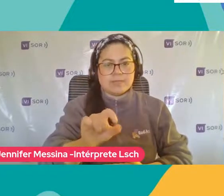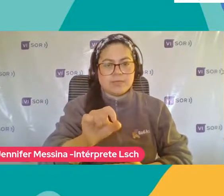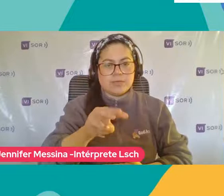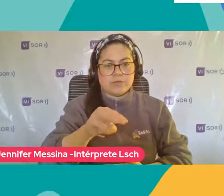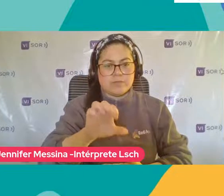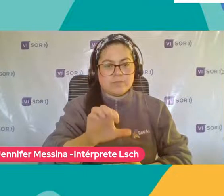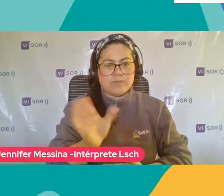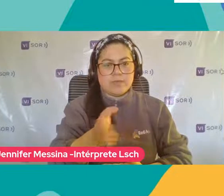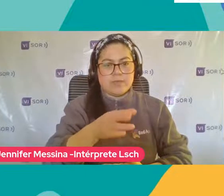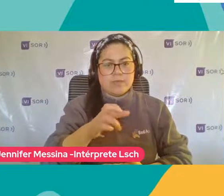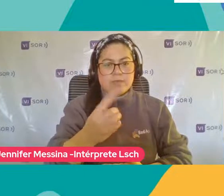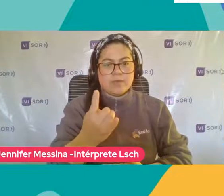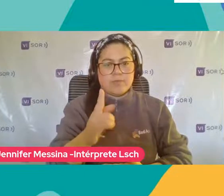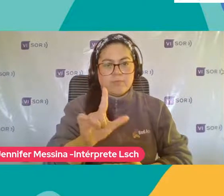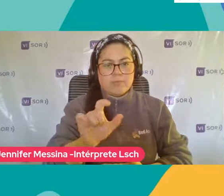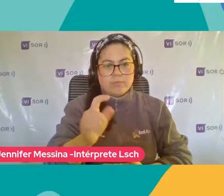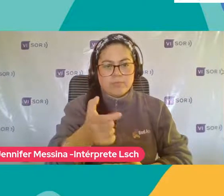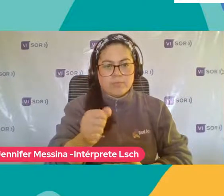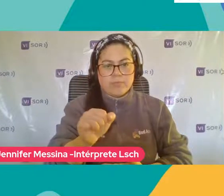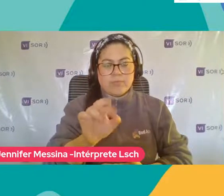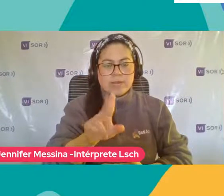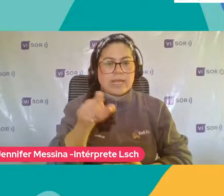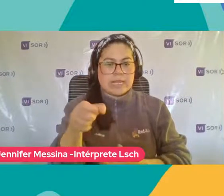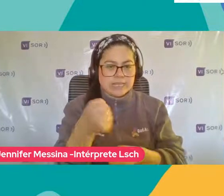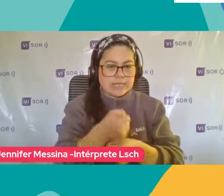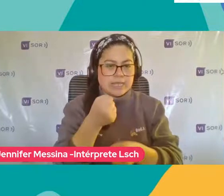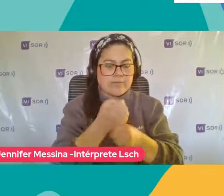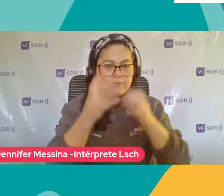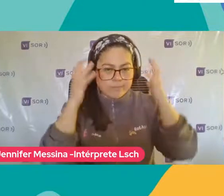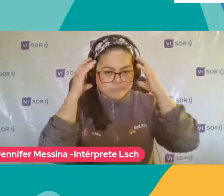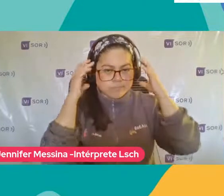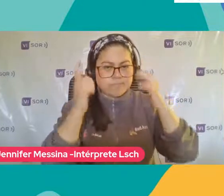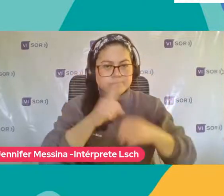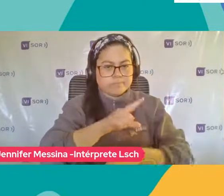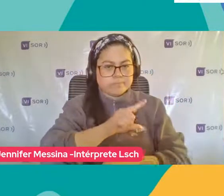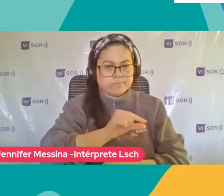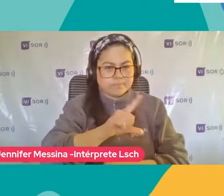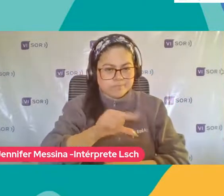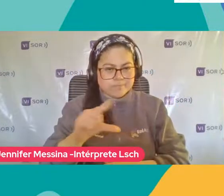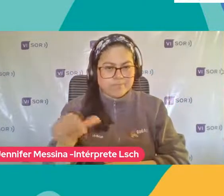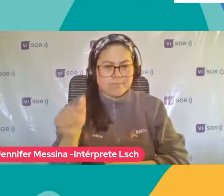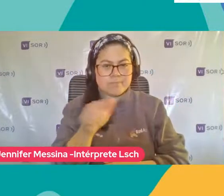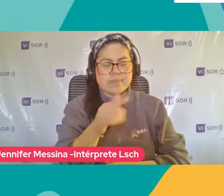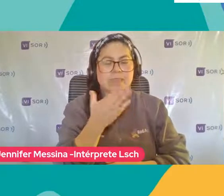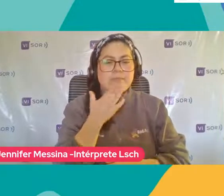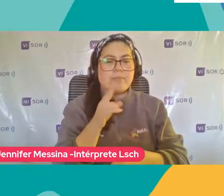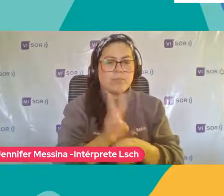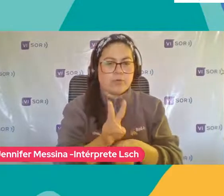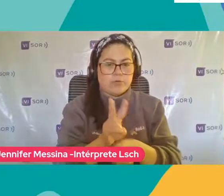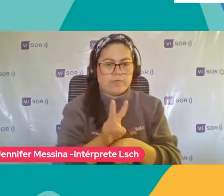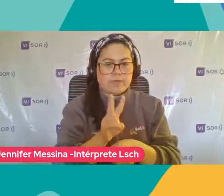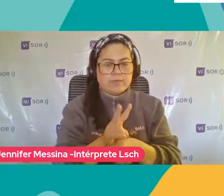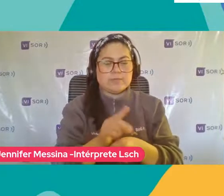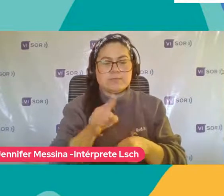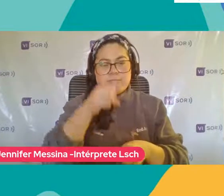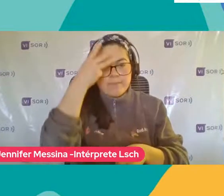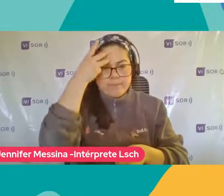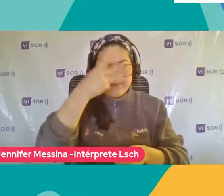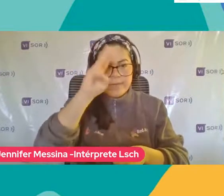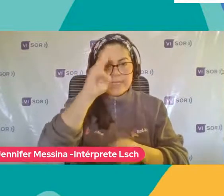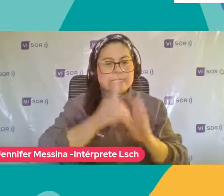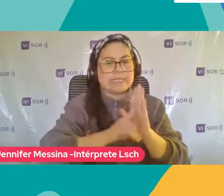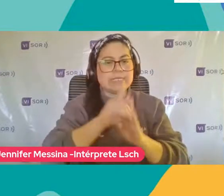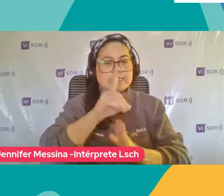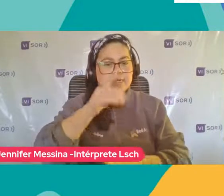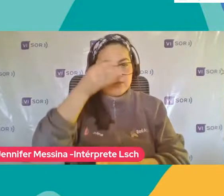Es Fonoaudióloga De profesión Y docente También de la Universidad Del Vivo Vivo Magíster En desarrollo Cognitivo De